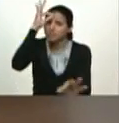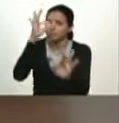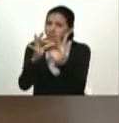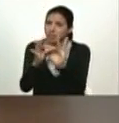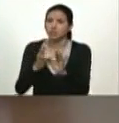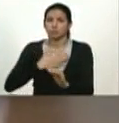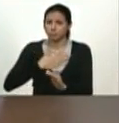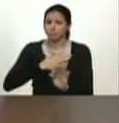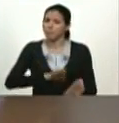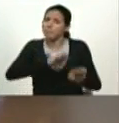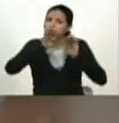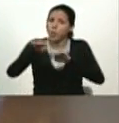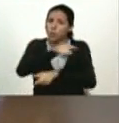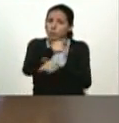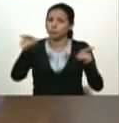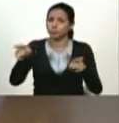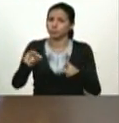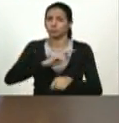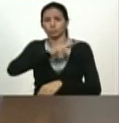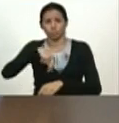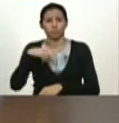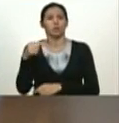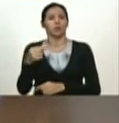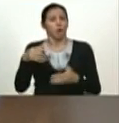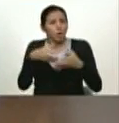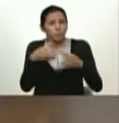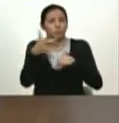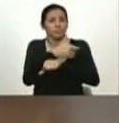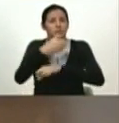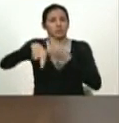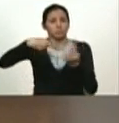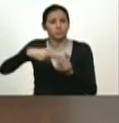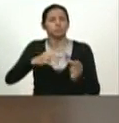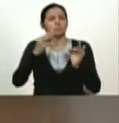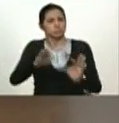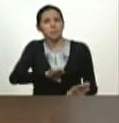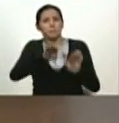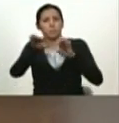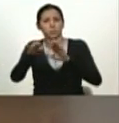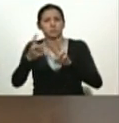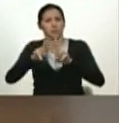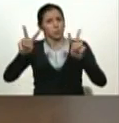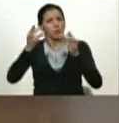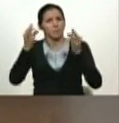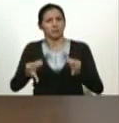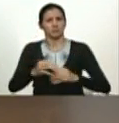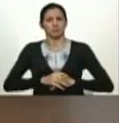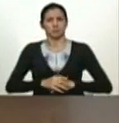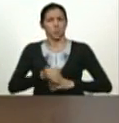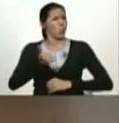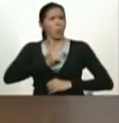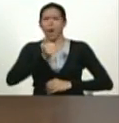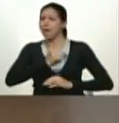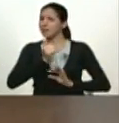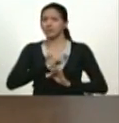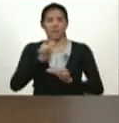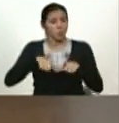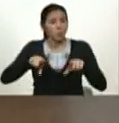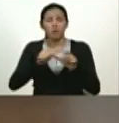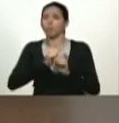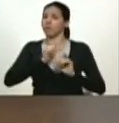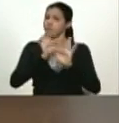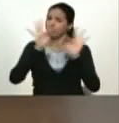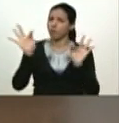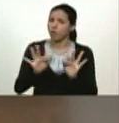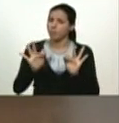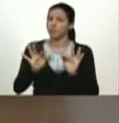que aquí tiene protectores y protectoras, que la revolución es la garantía de paz y lo vamos a hacer en el escenario que nos toque hacerlo, con la